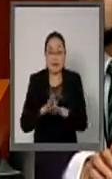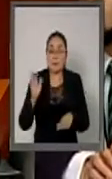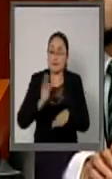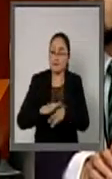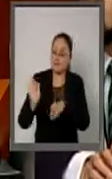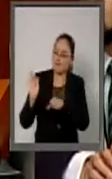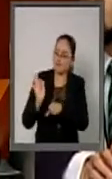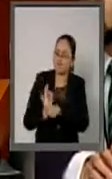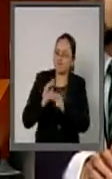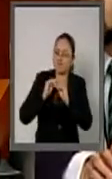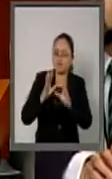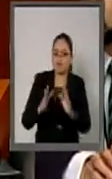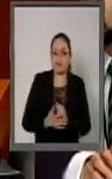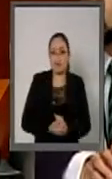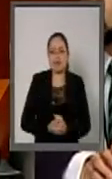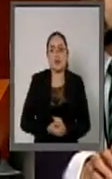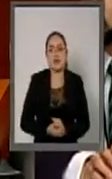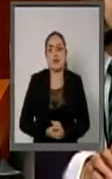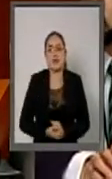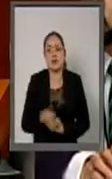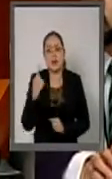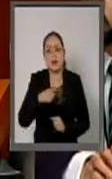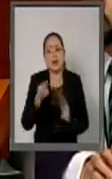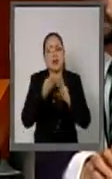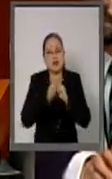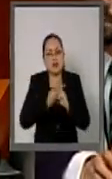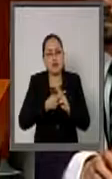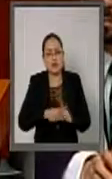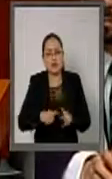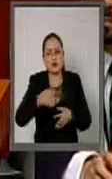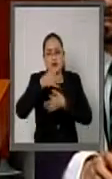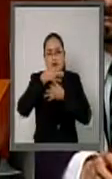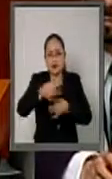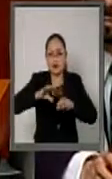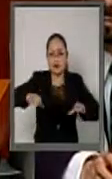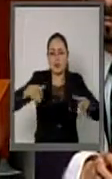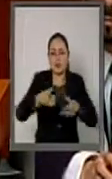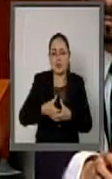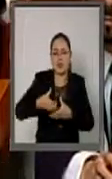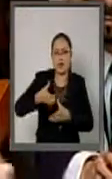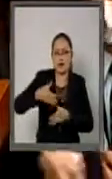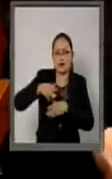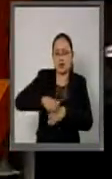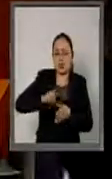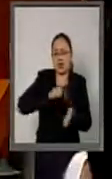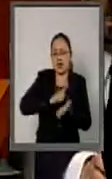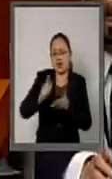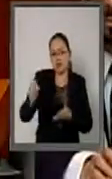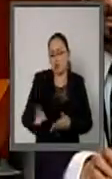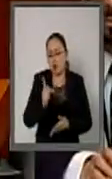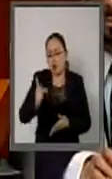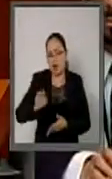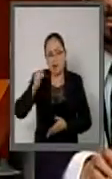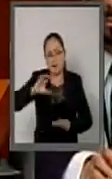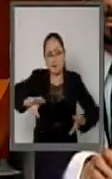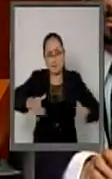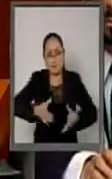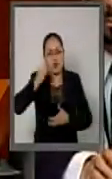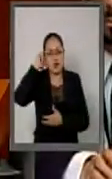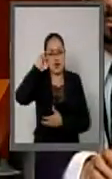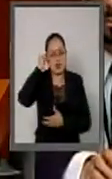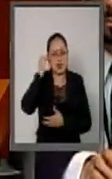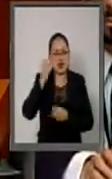a la implementación de la declaración americana sobre los derechos de los pueblos indígenas del año